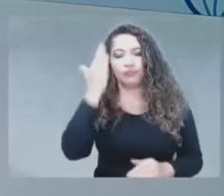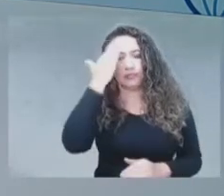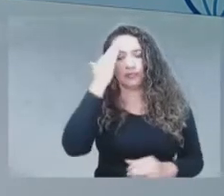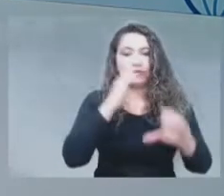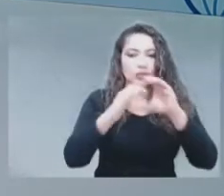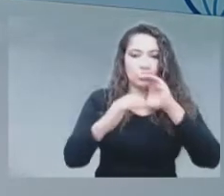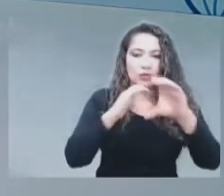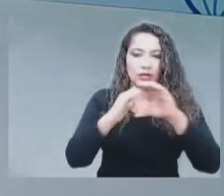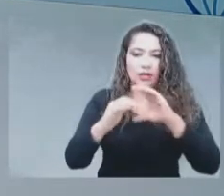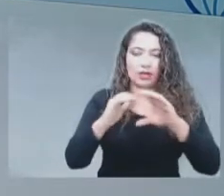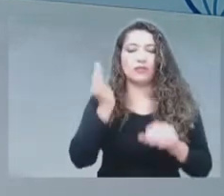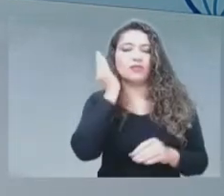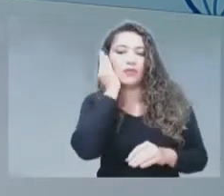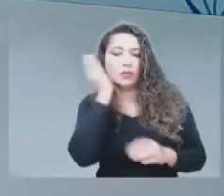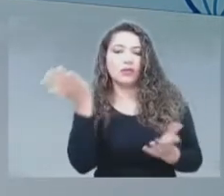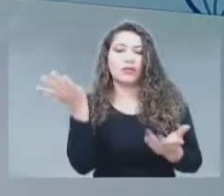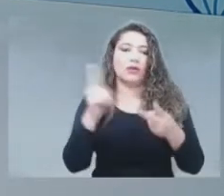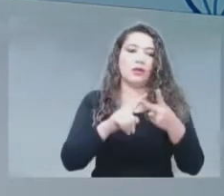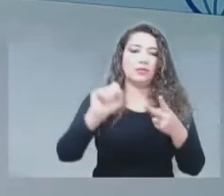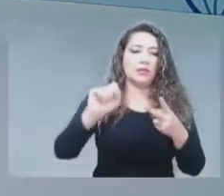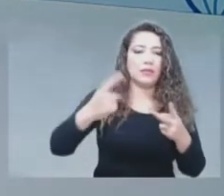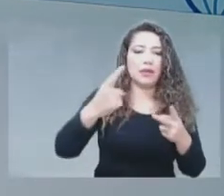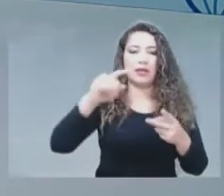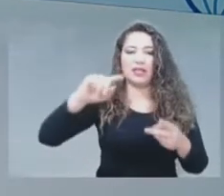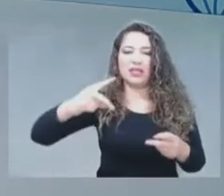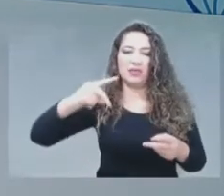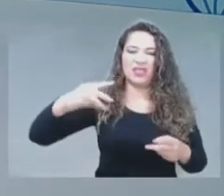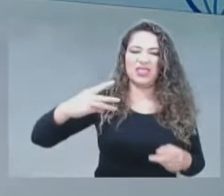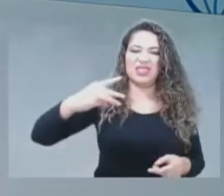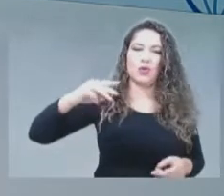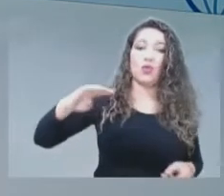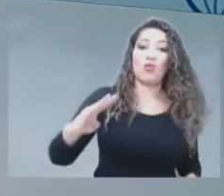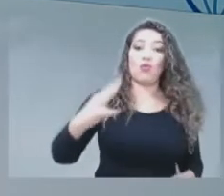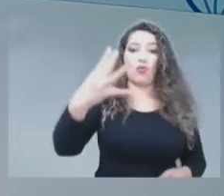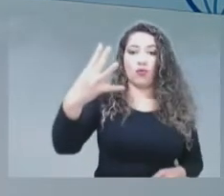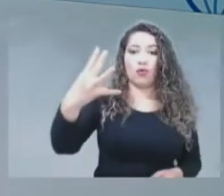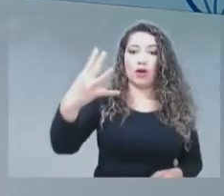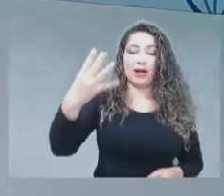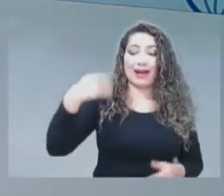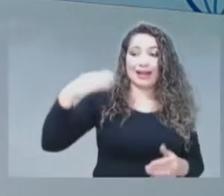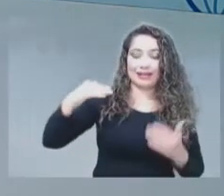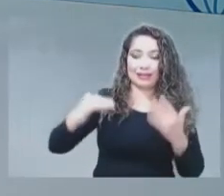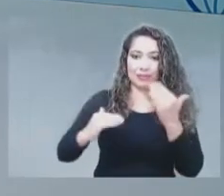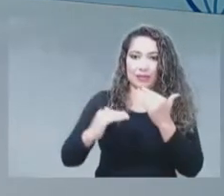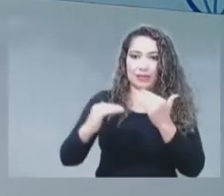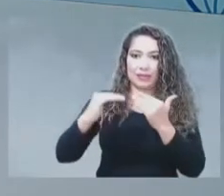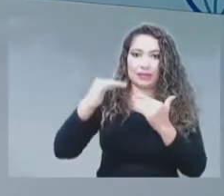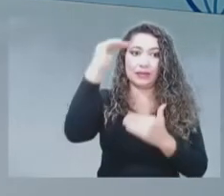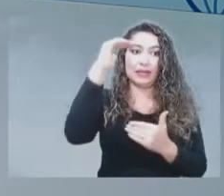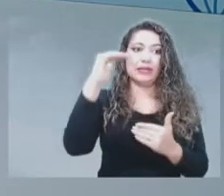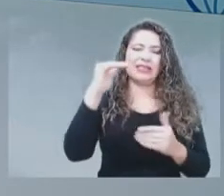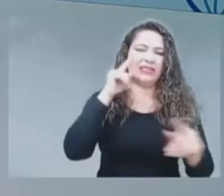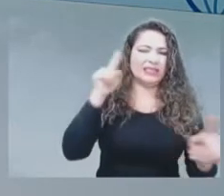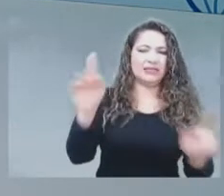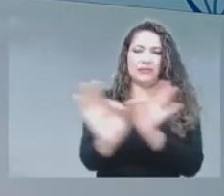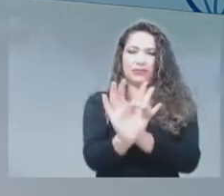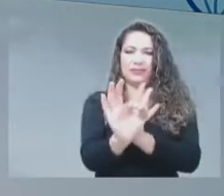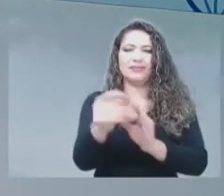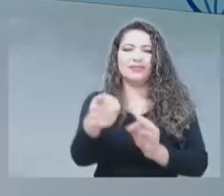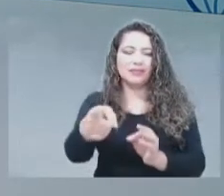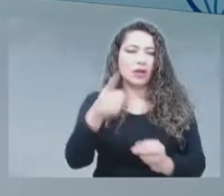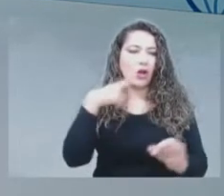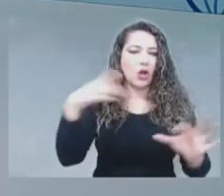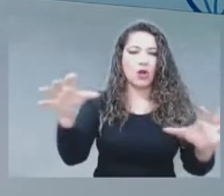hablamos de la primera, segunda, tercera, cuarta generación, principalmente están enfocadas hacia conectar personas.